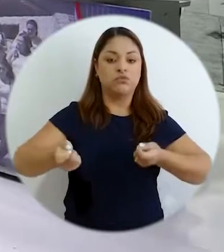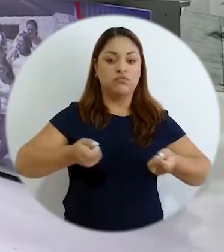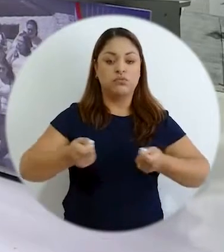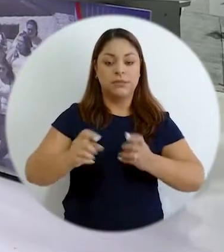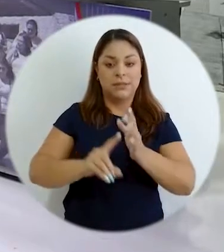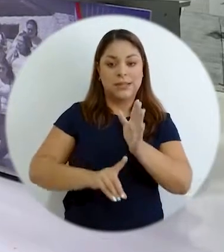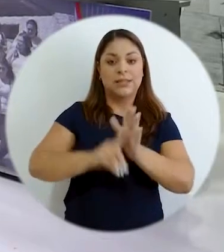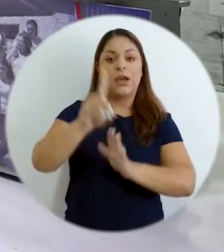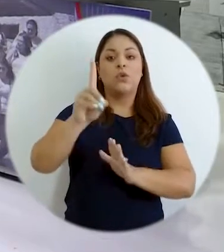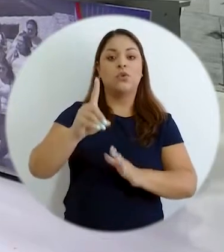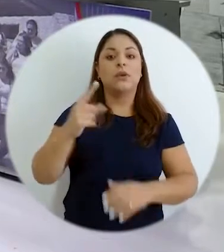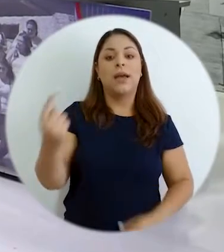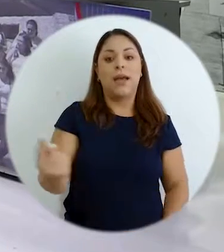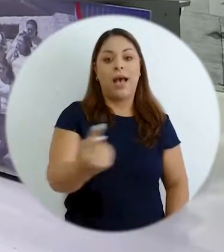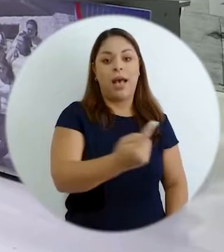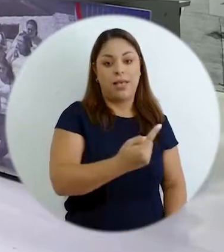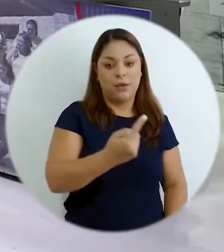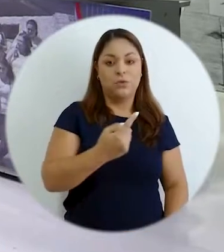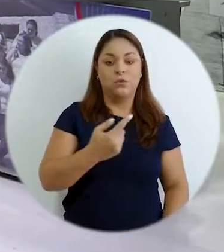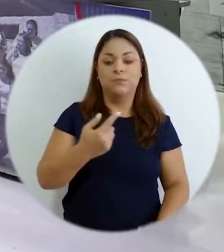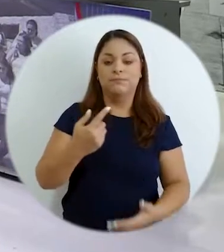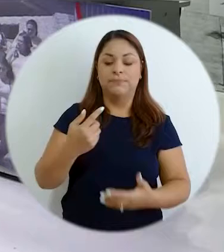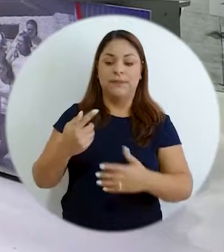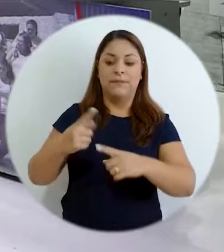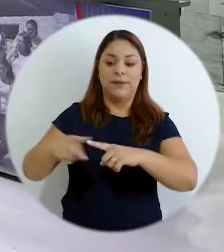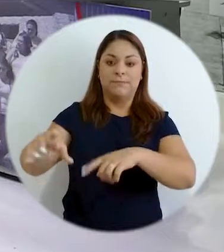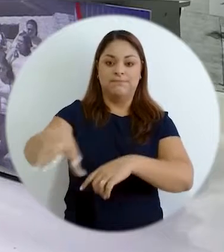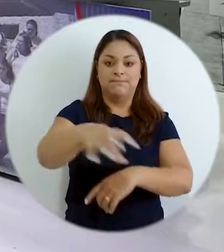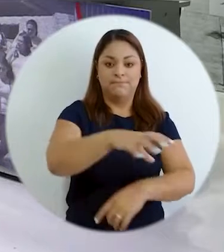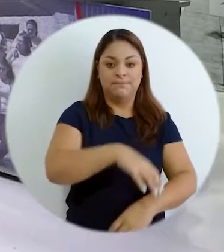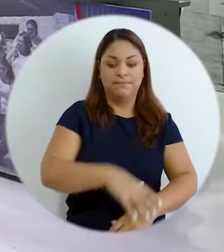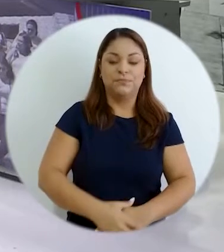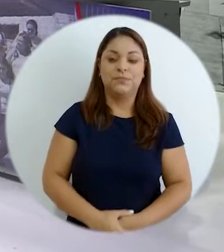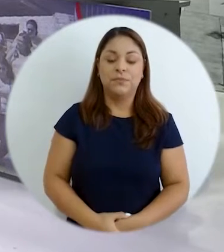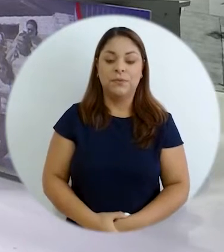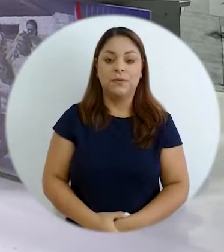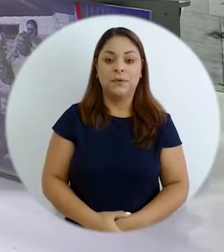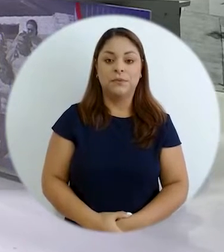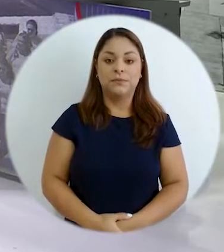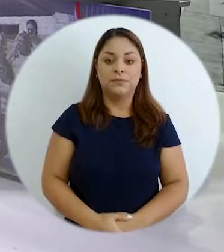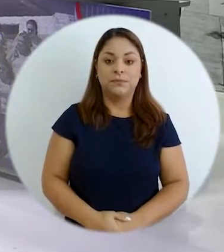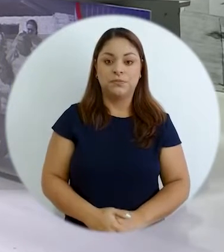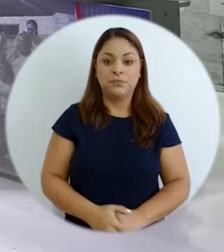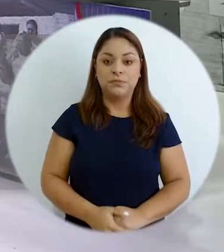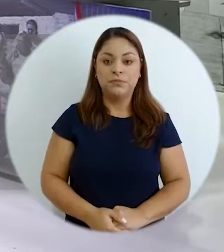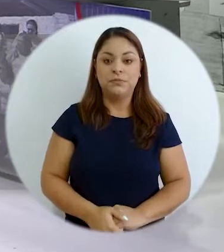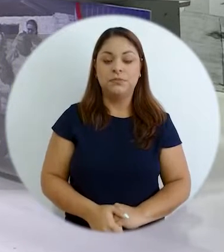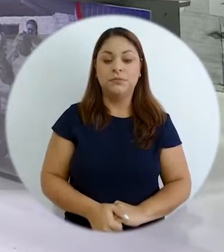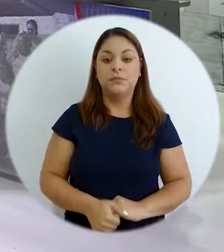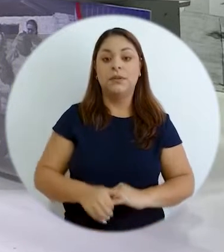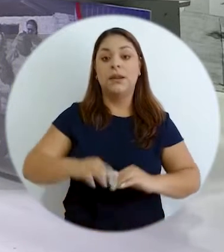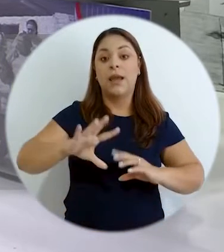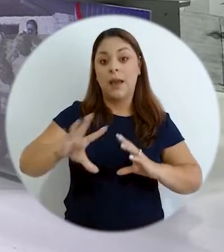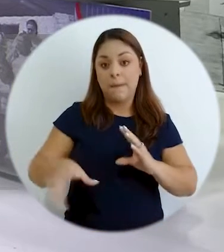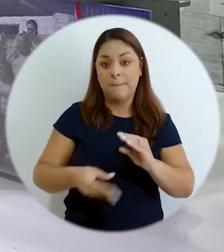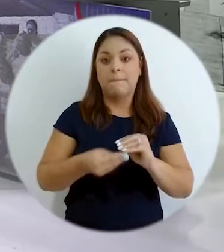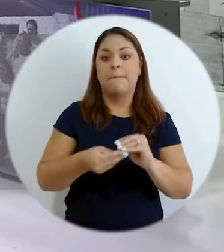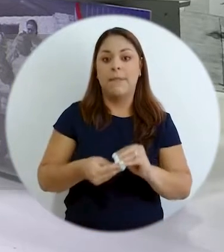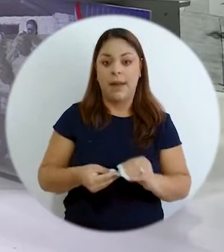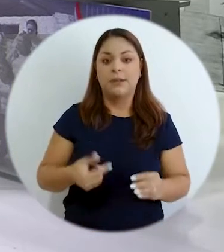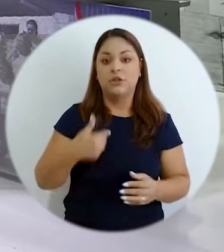podamos, digamos, gestionar ese desarrollo en cada uno de los pueblos. Yo ahí le sumaría a lo que